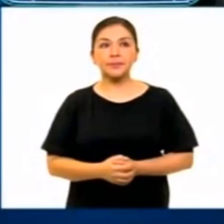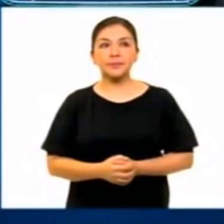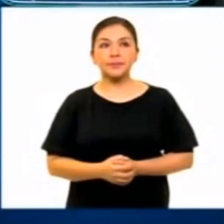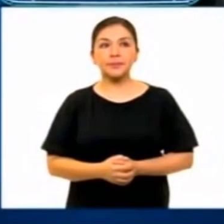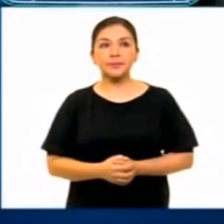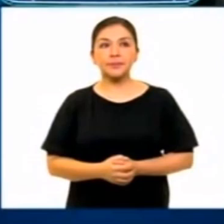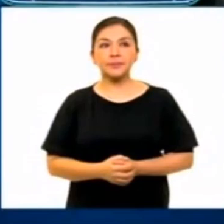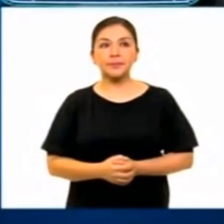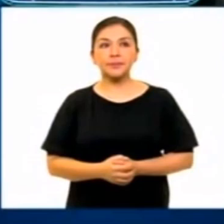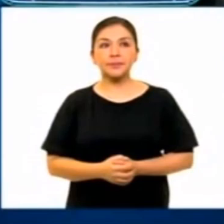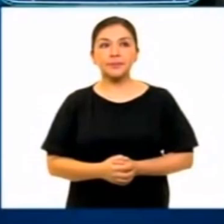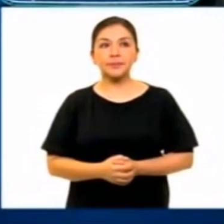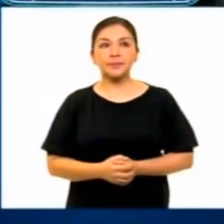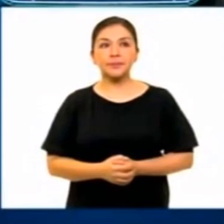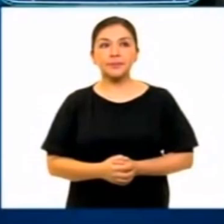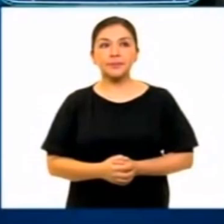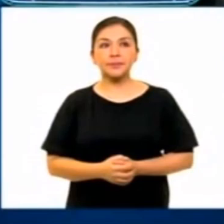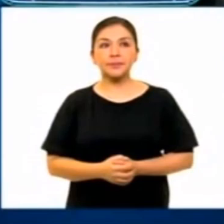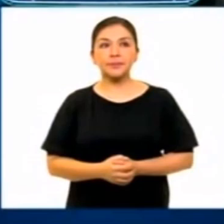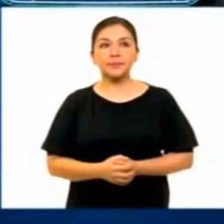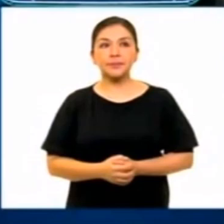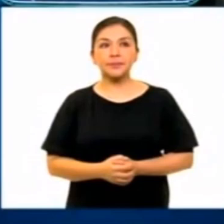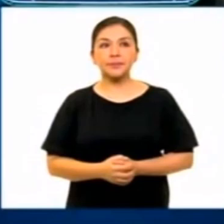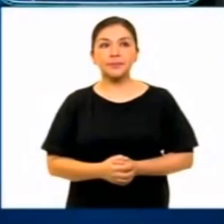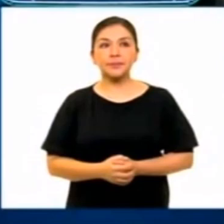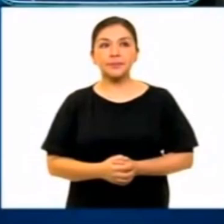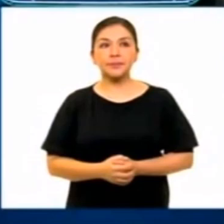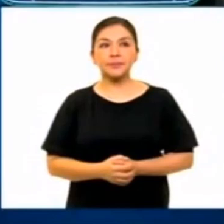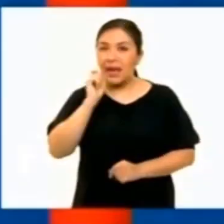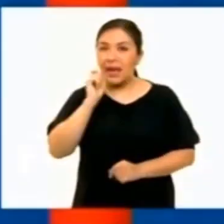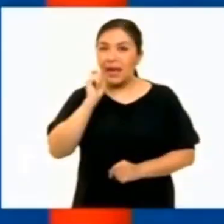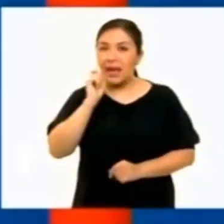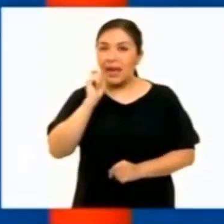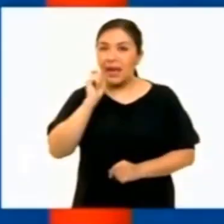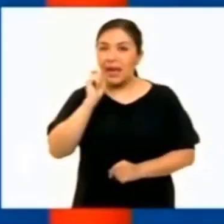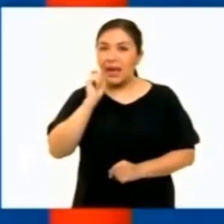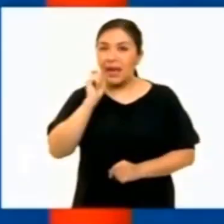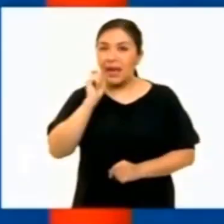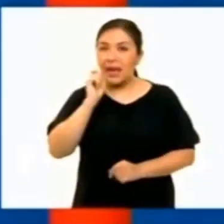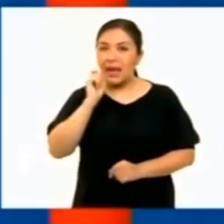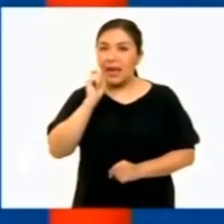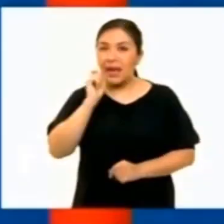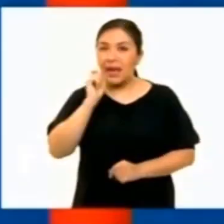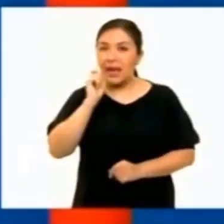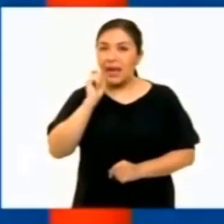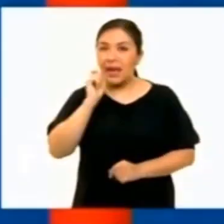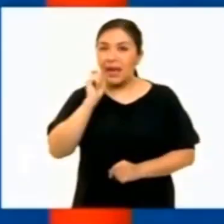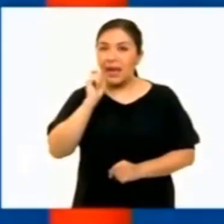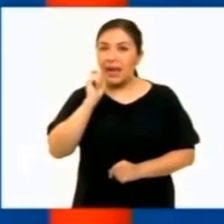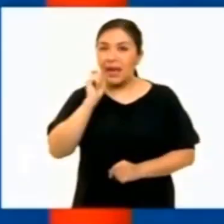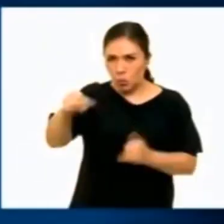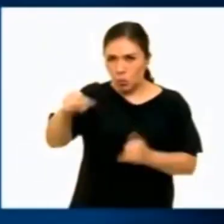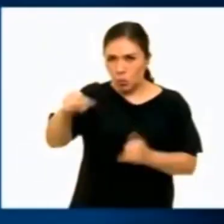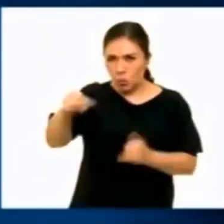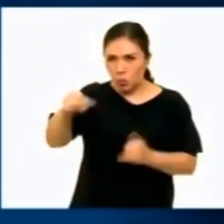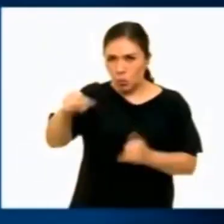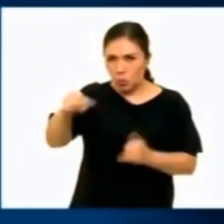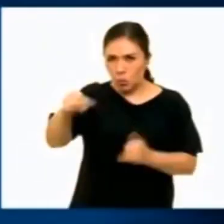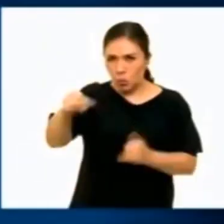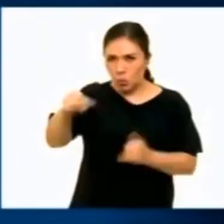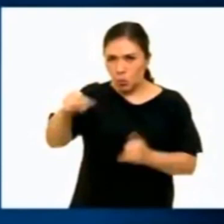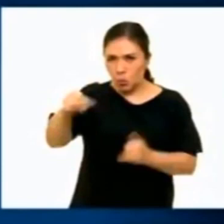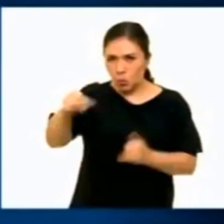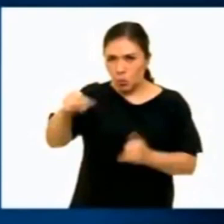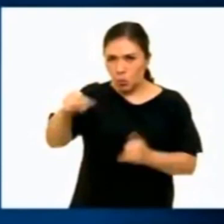forma la poesía. Desde el sonido y la dialéctica, debemos de observar los sentimientos que evoca un poema. Tener a la mano tu libro de español de